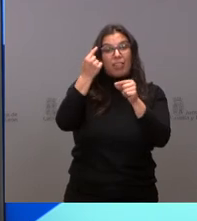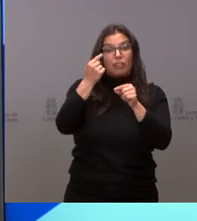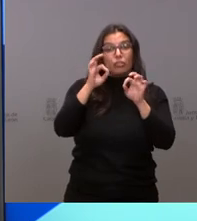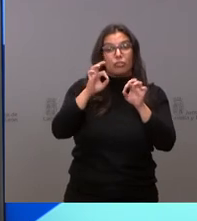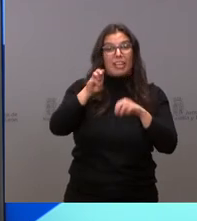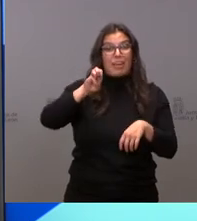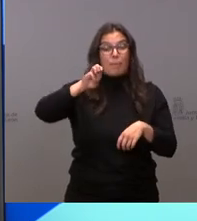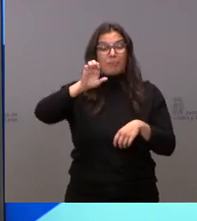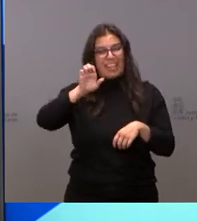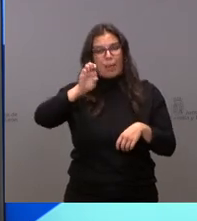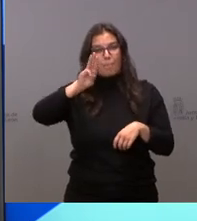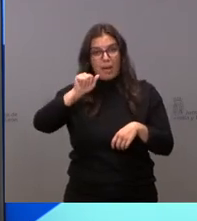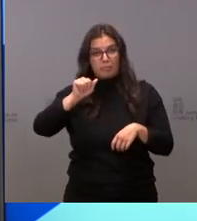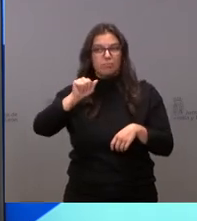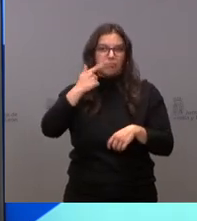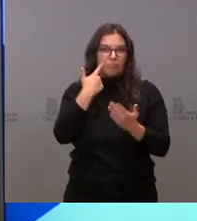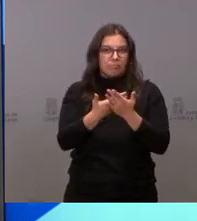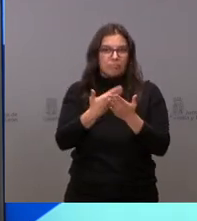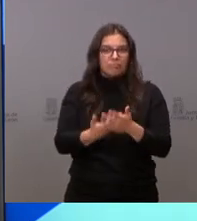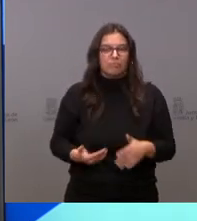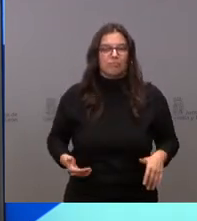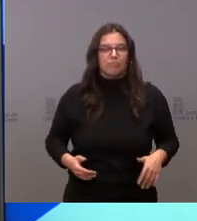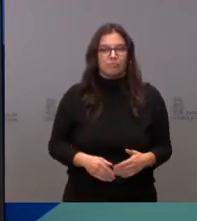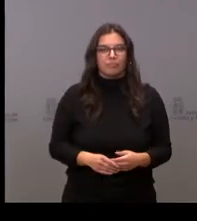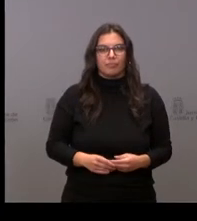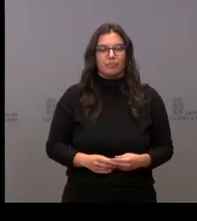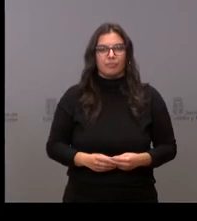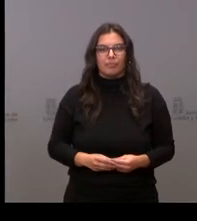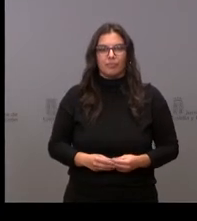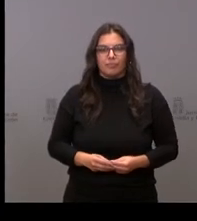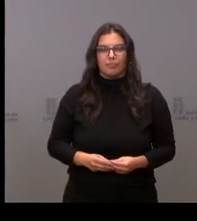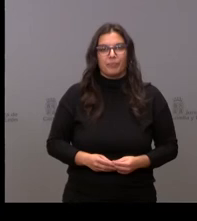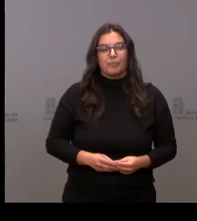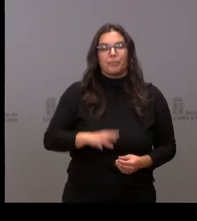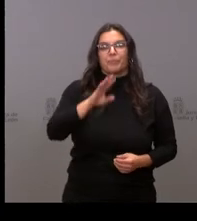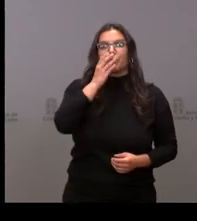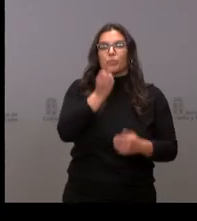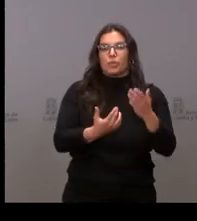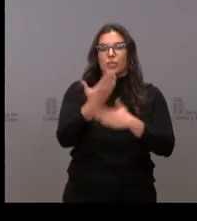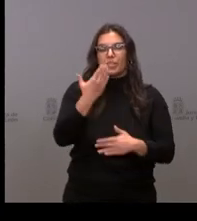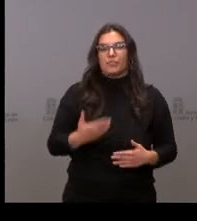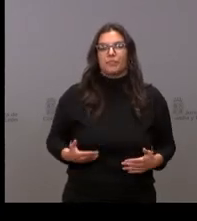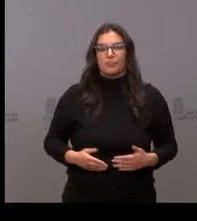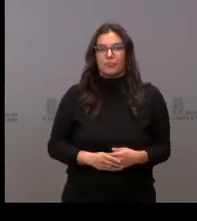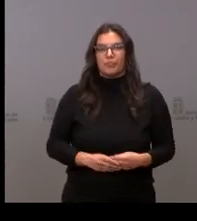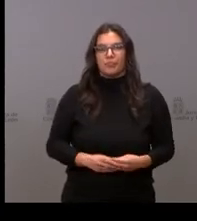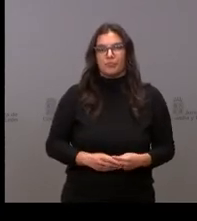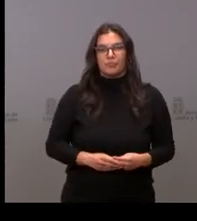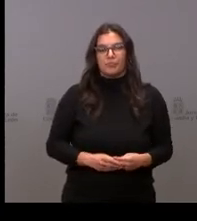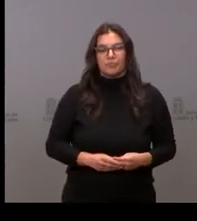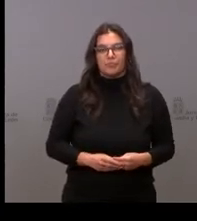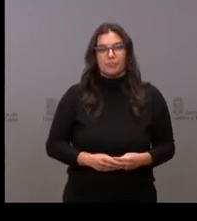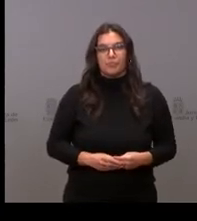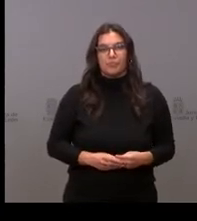de población activa de hoy así lo atestiguan. Sí, buenos días. Buenos días. ¿Ha habido algún